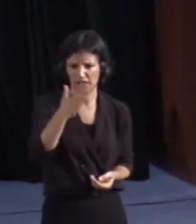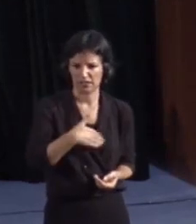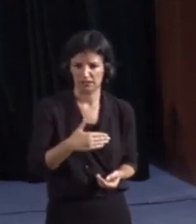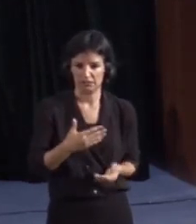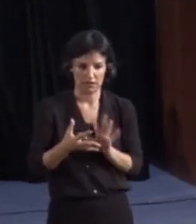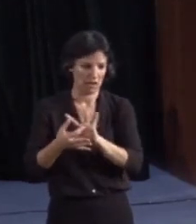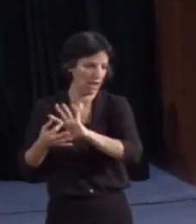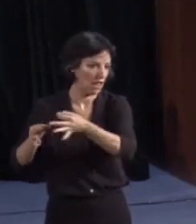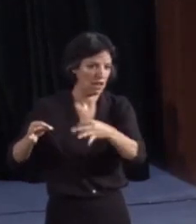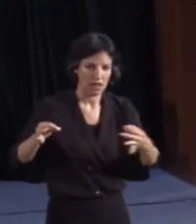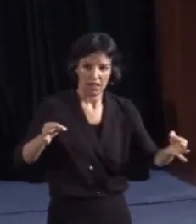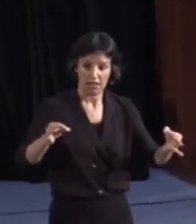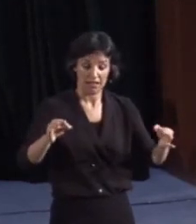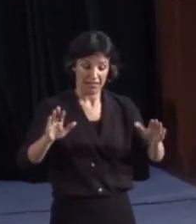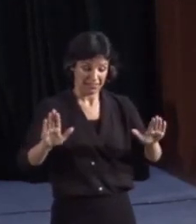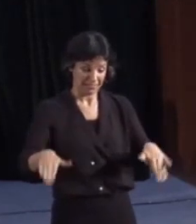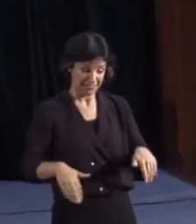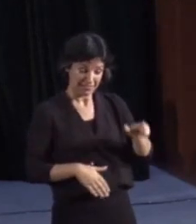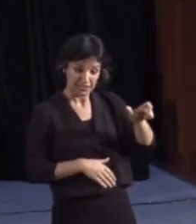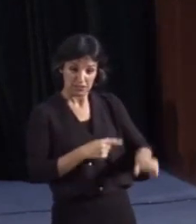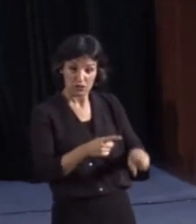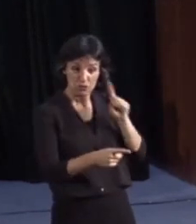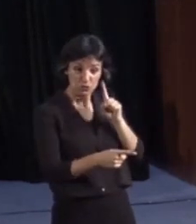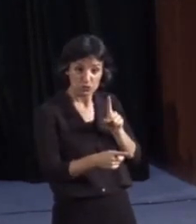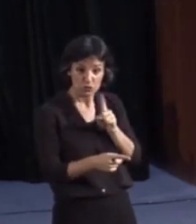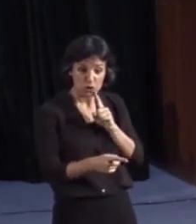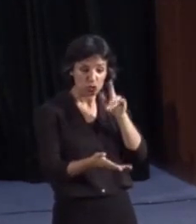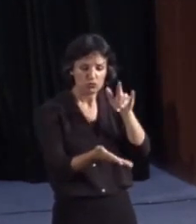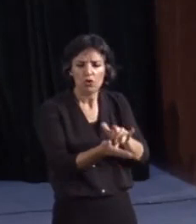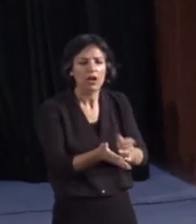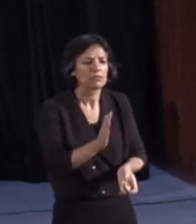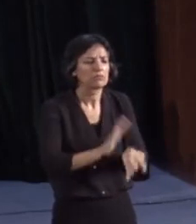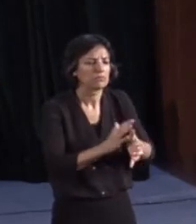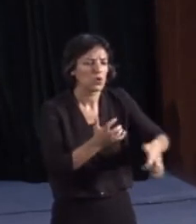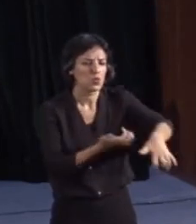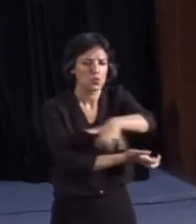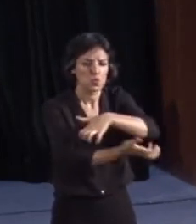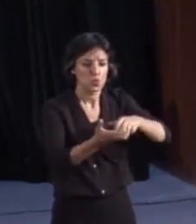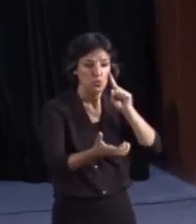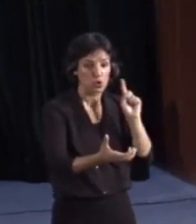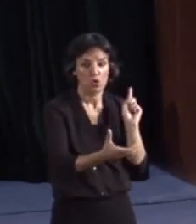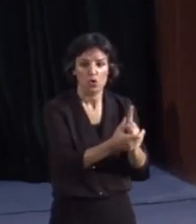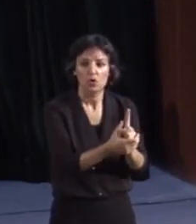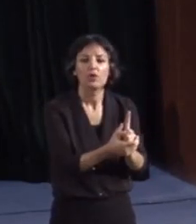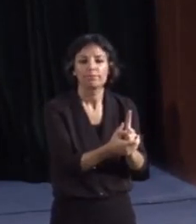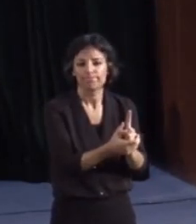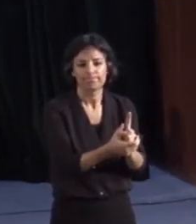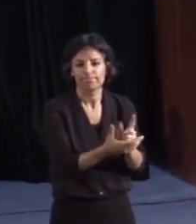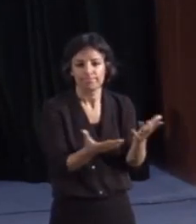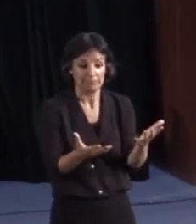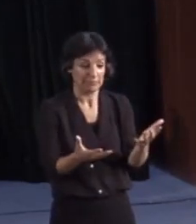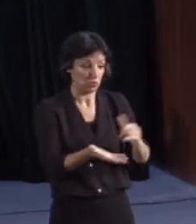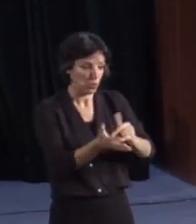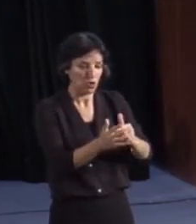hace que, cuando se encuentren inmersos en un conflicto, se les excluya de esa resolución de conflicto